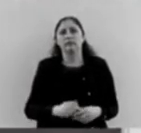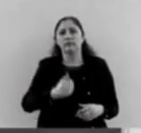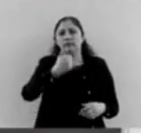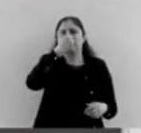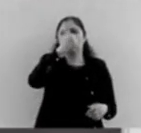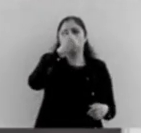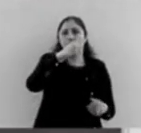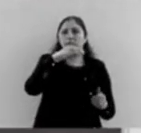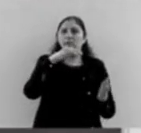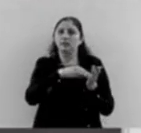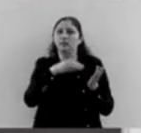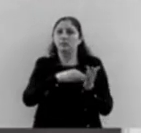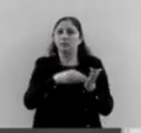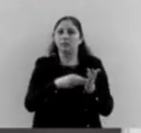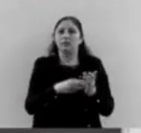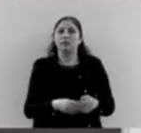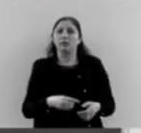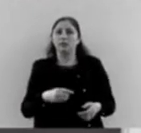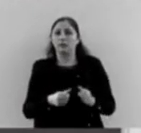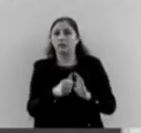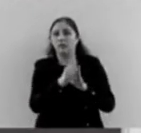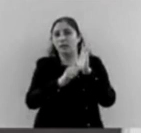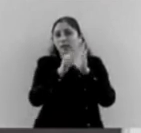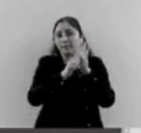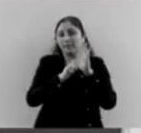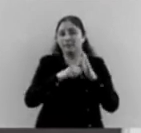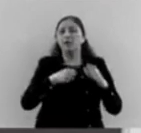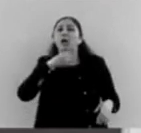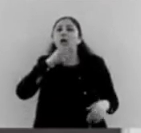bimestrales cada uno de ustedes.